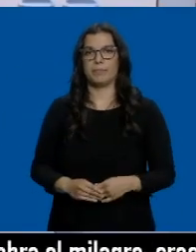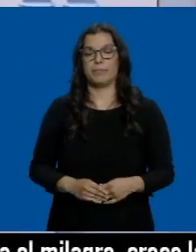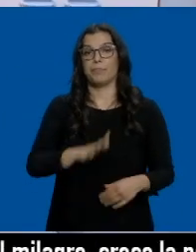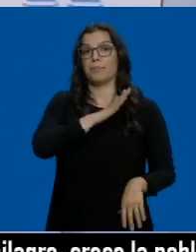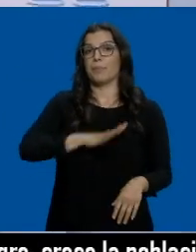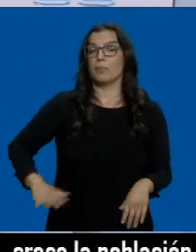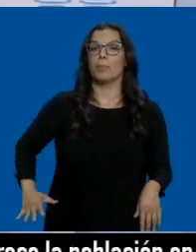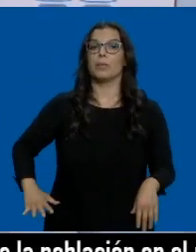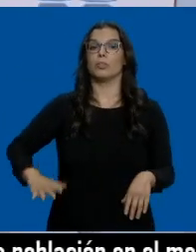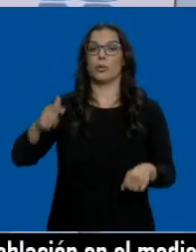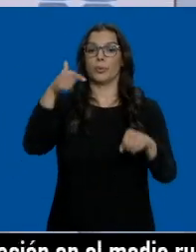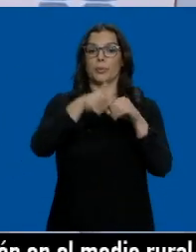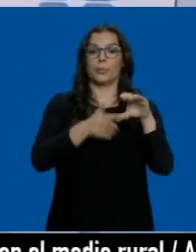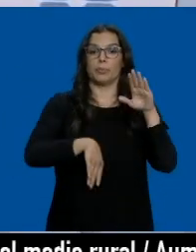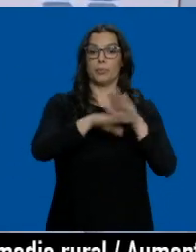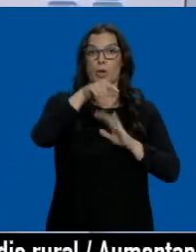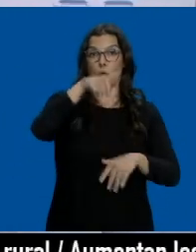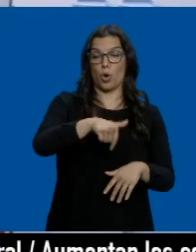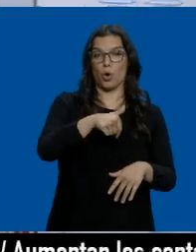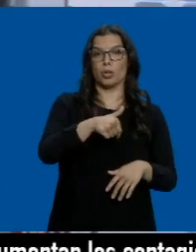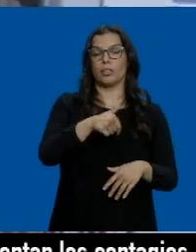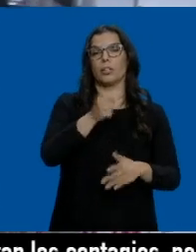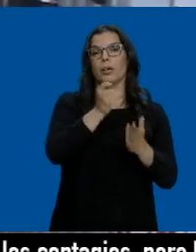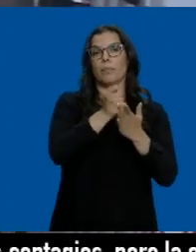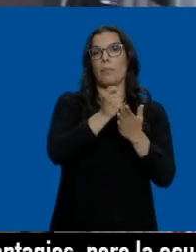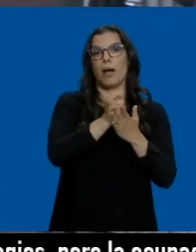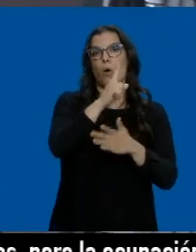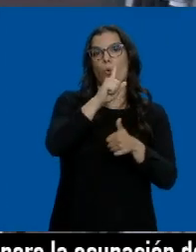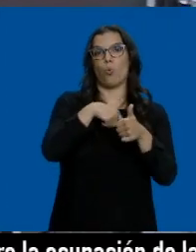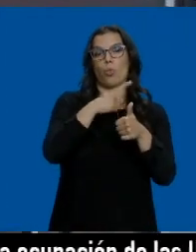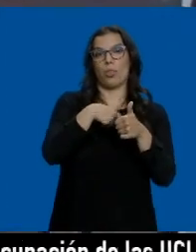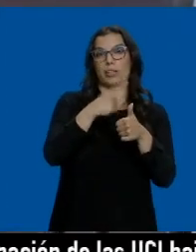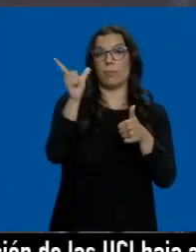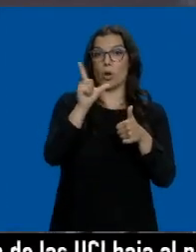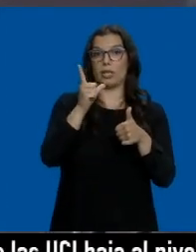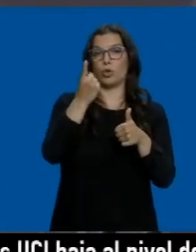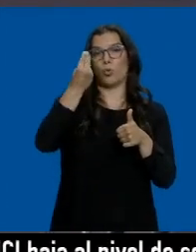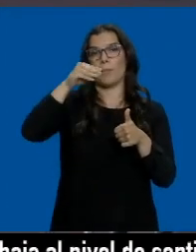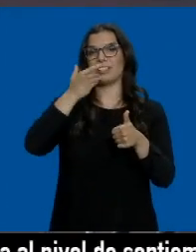De momento, quien llene el depósito durante el día de hoy le costará un céntimo más por litro que ayer.